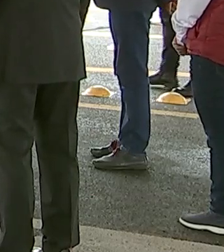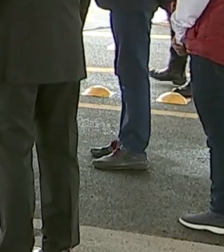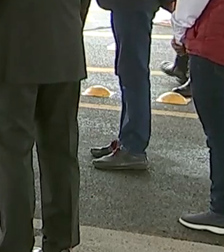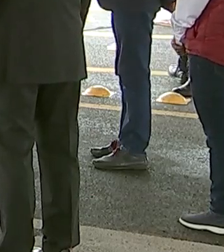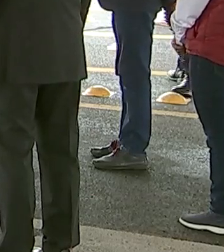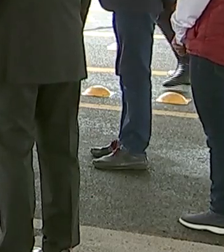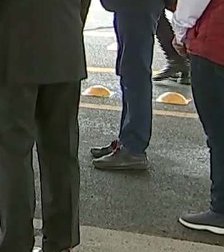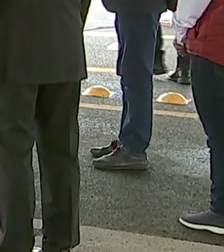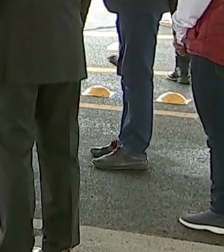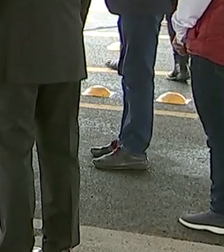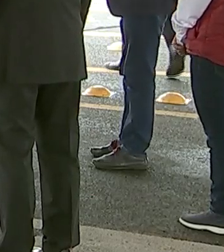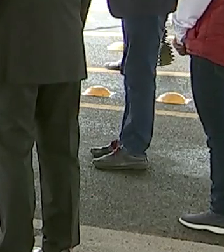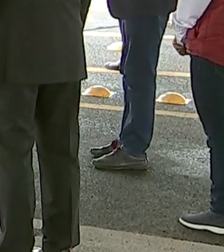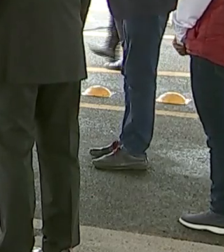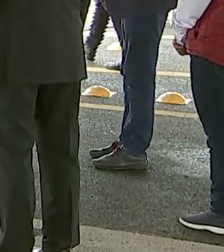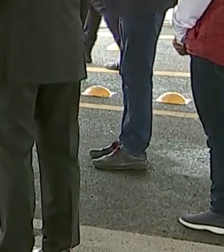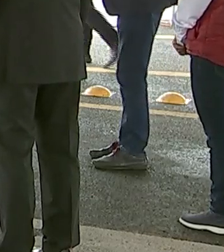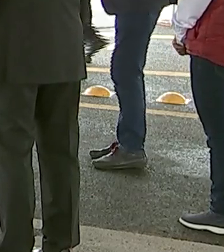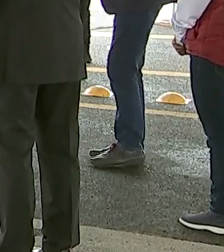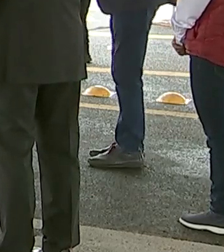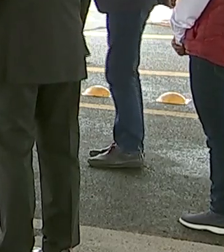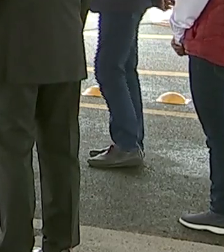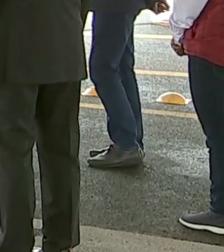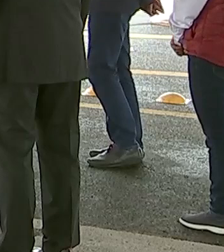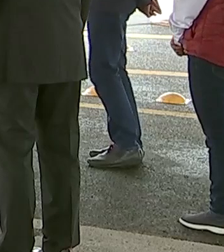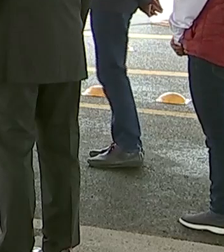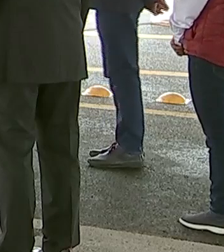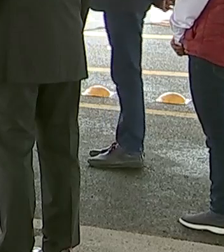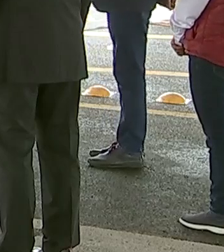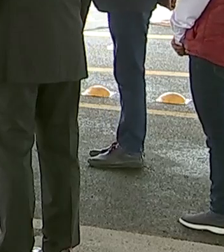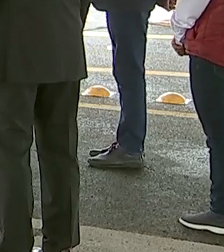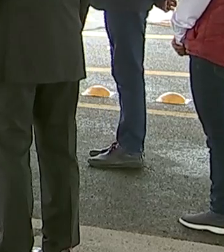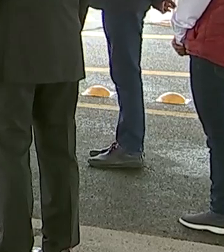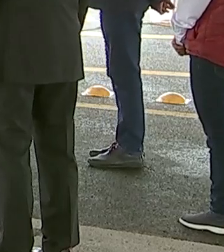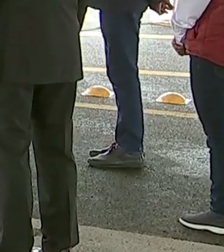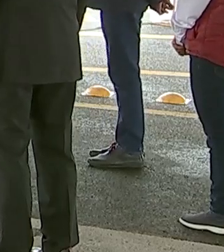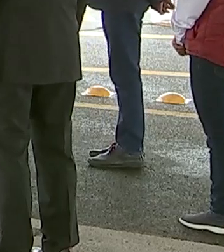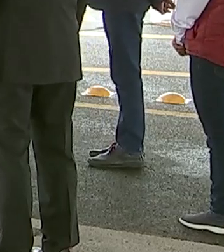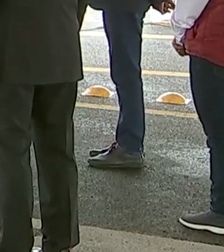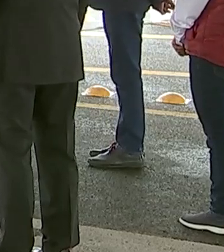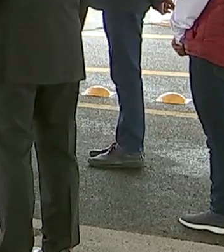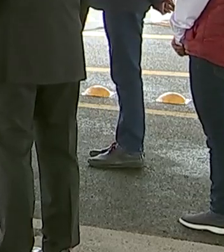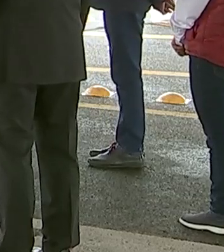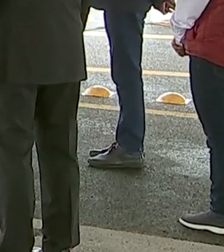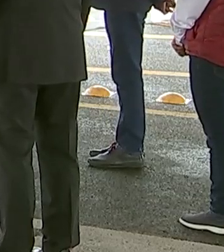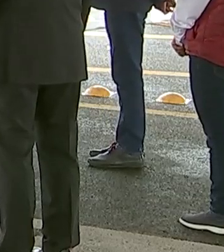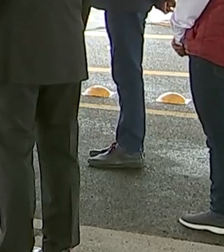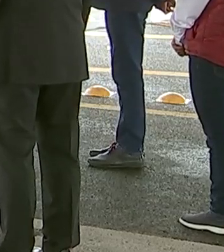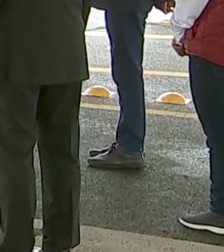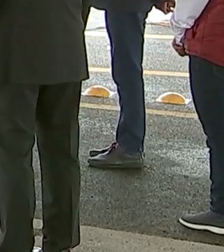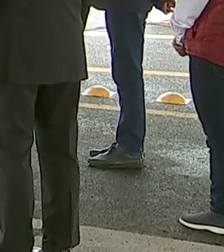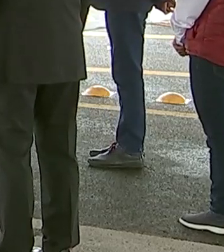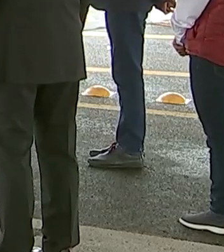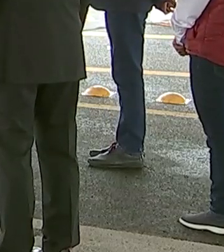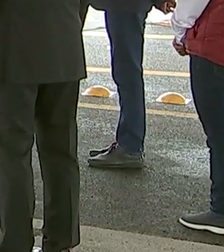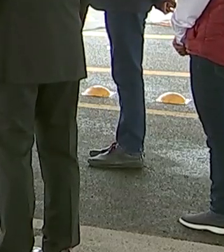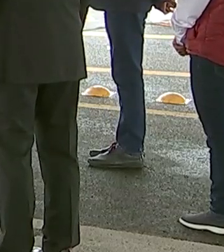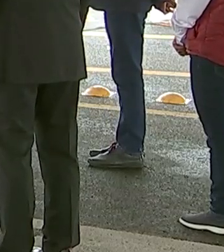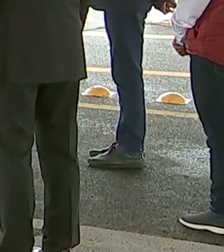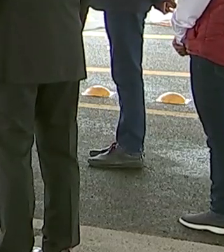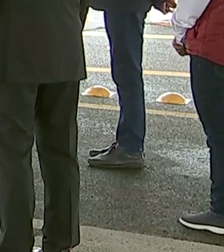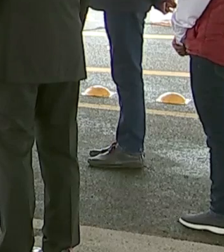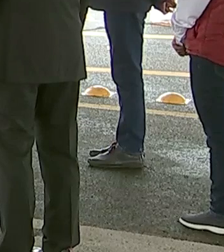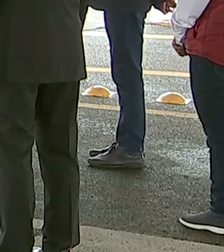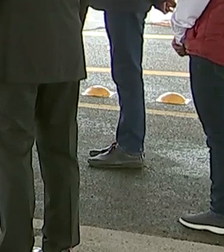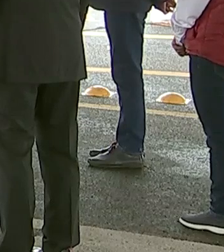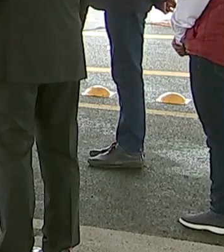Amajac de Guerrero, Yaoquemecan y Saltocan. Durante el año que hemos estado trabajando en ello, se